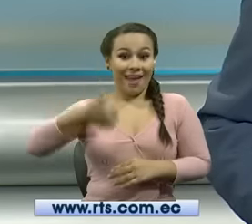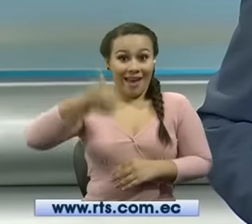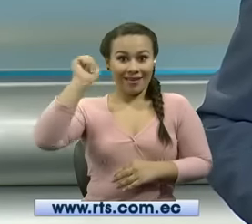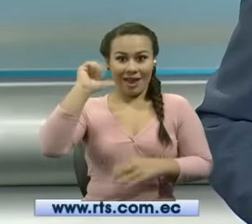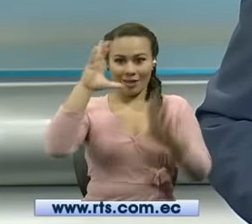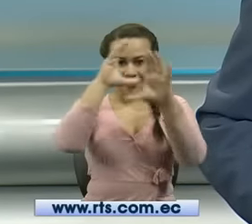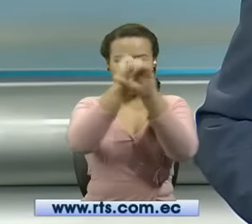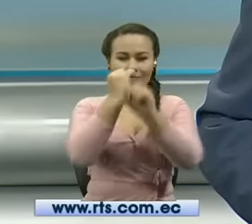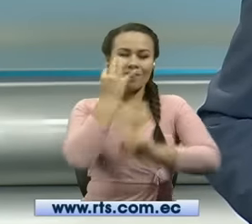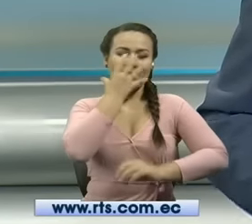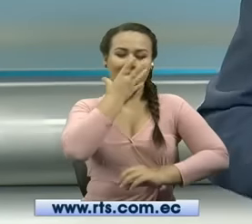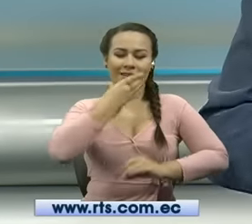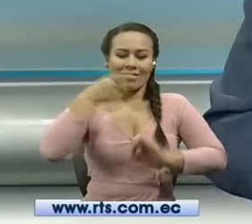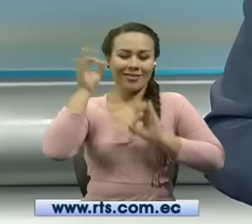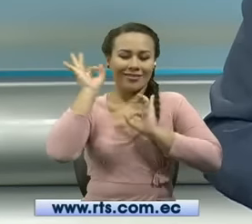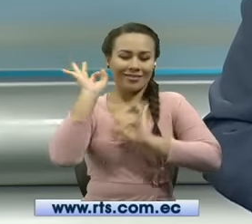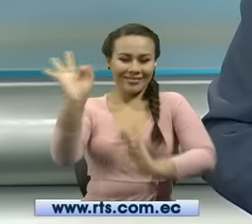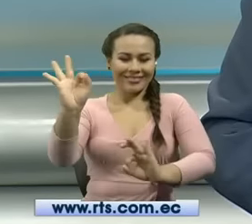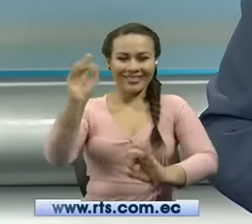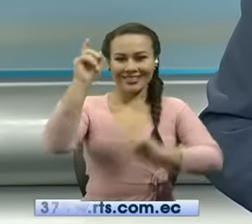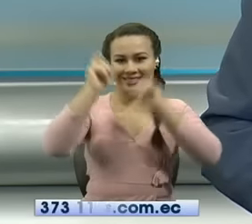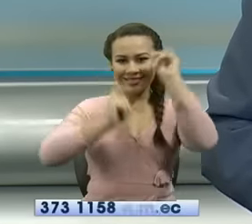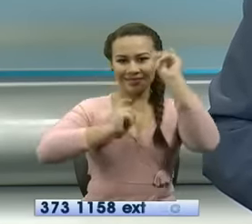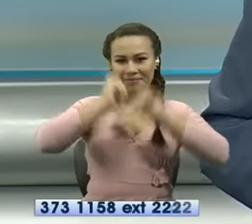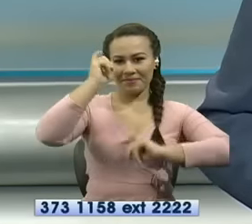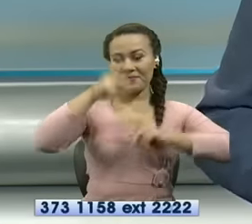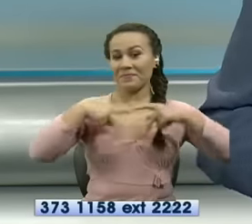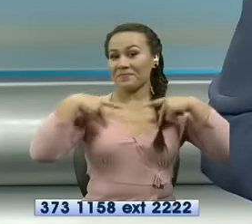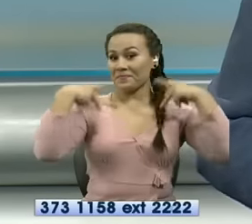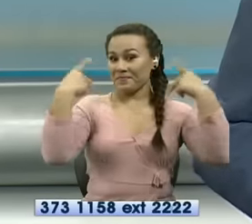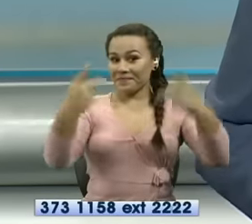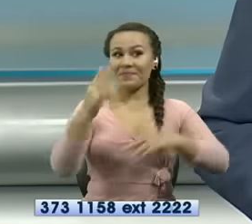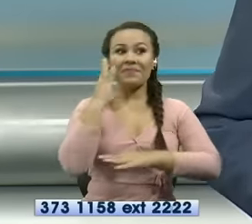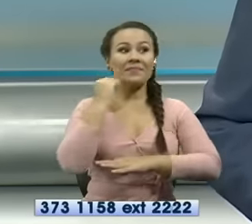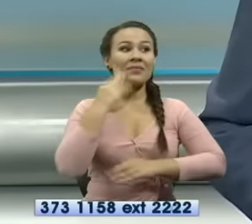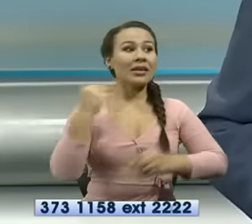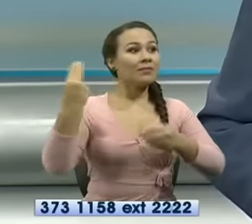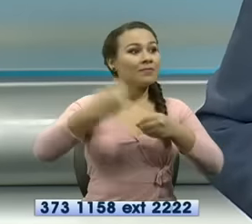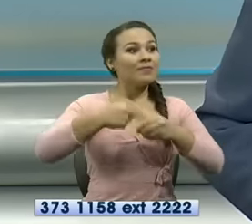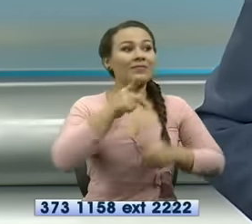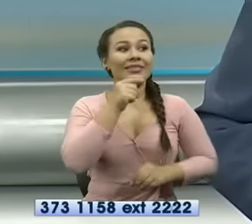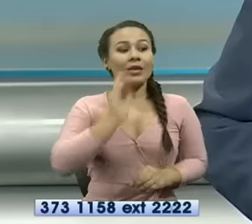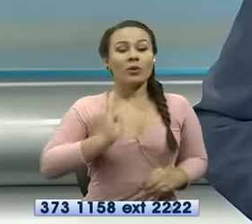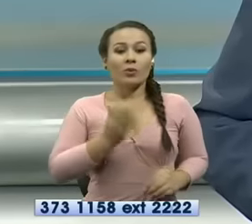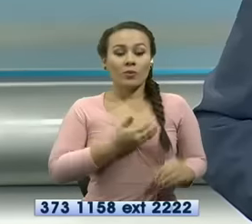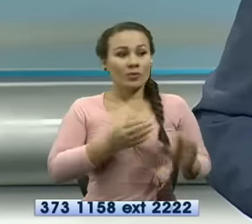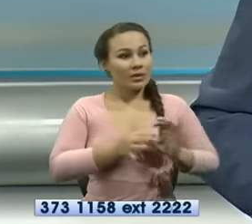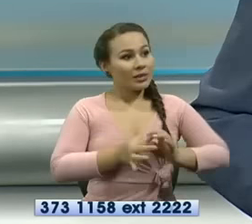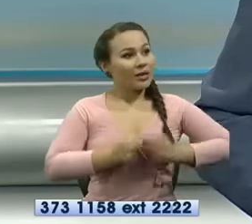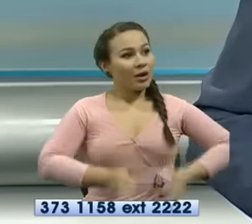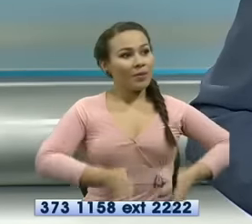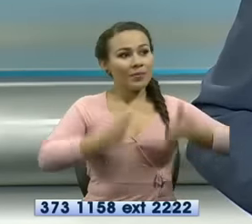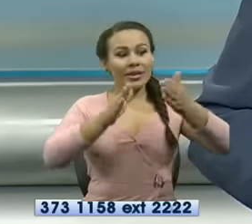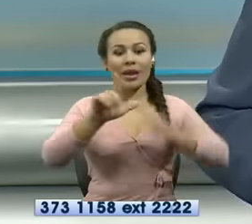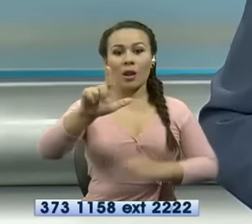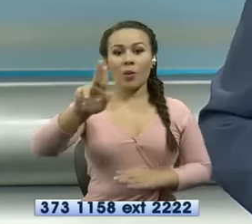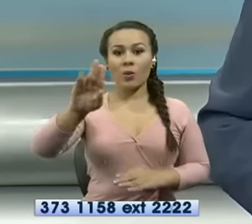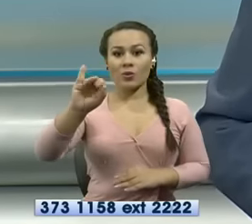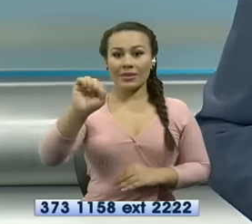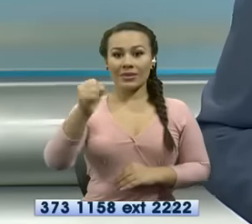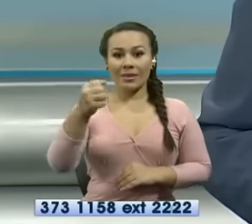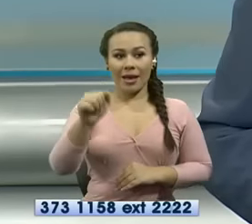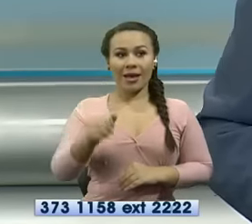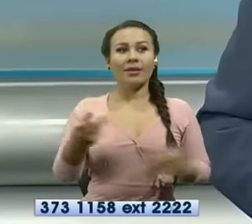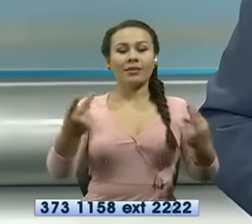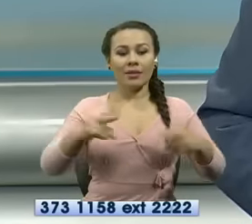la de ayer noche espectacular que vivimos luego de la actuación espectacular también de nuestra compañera Luisa Delgadillo y